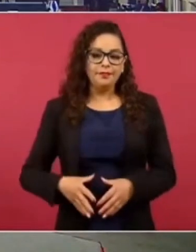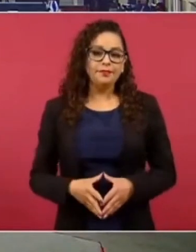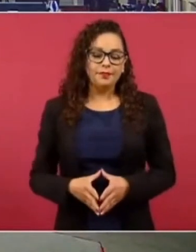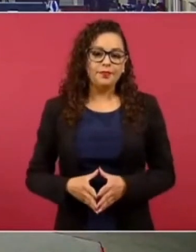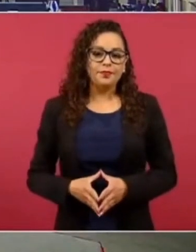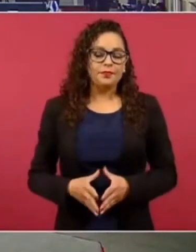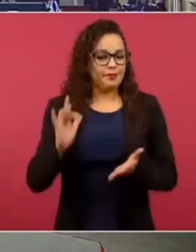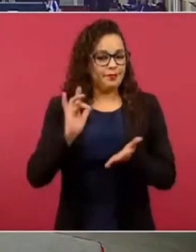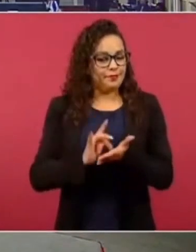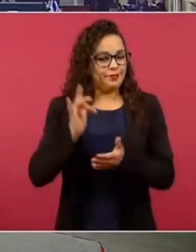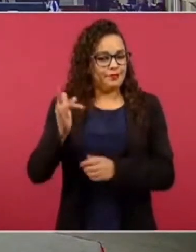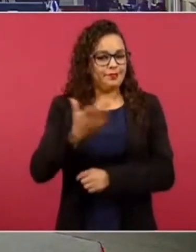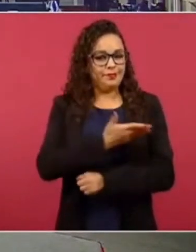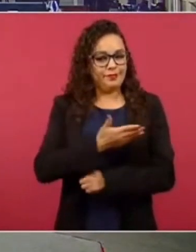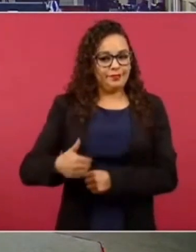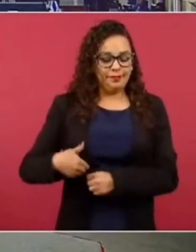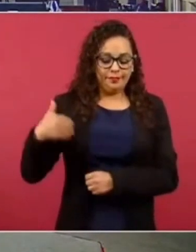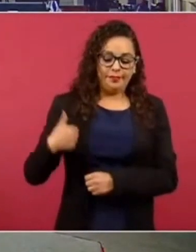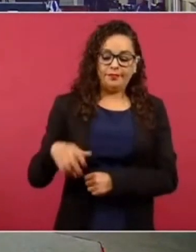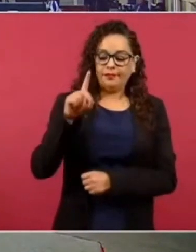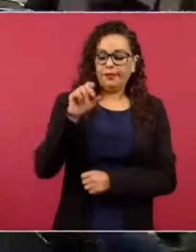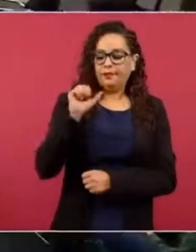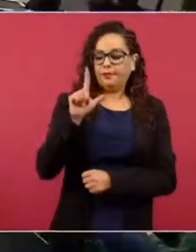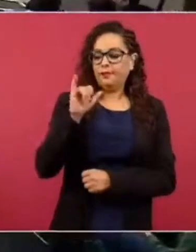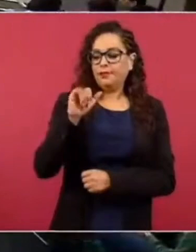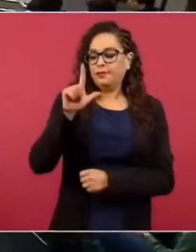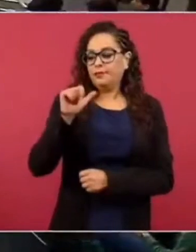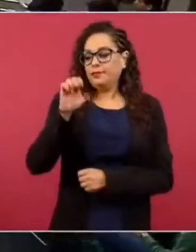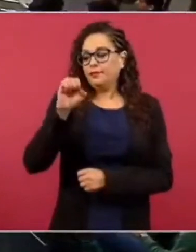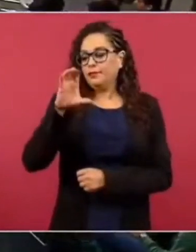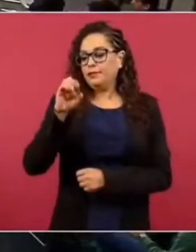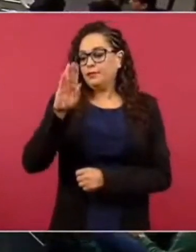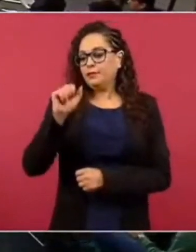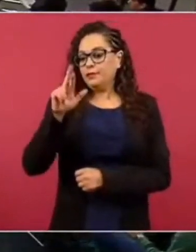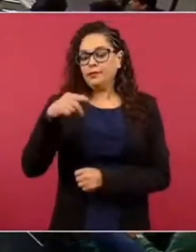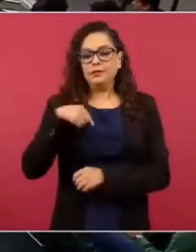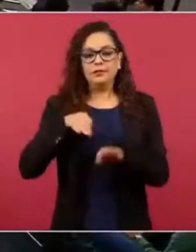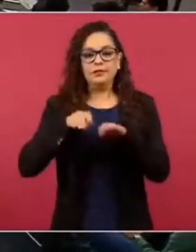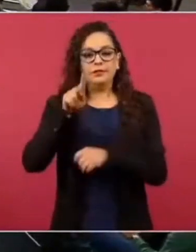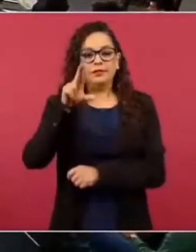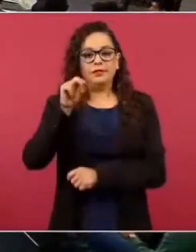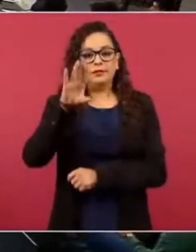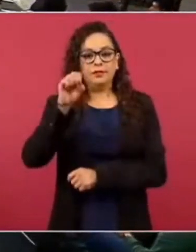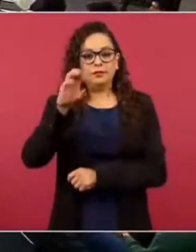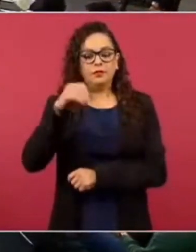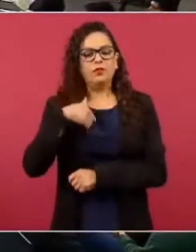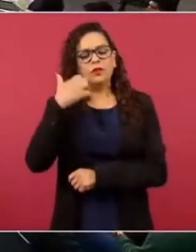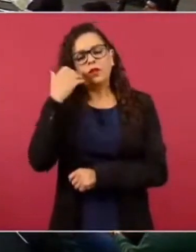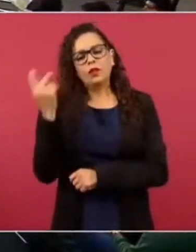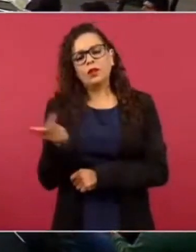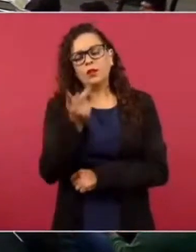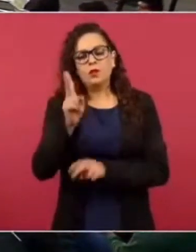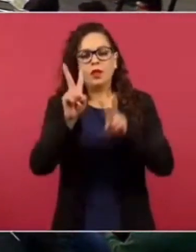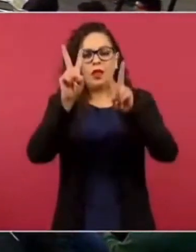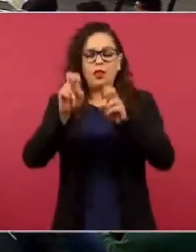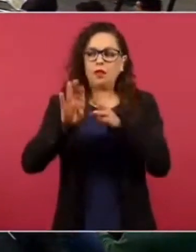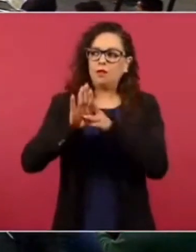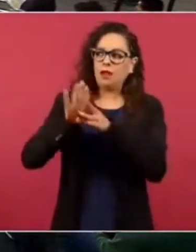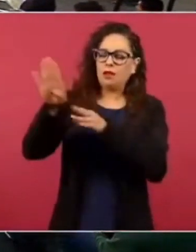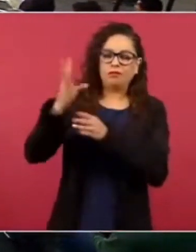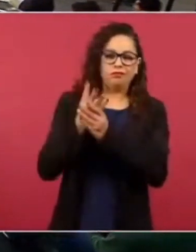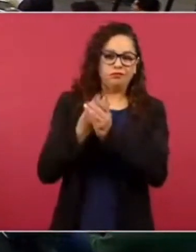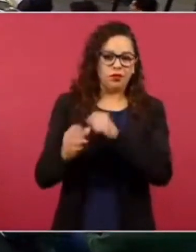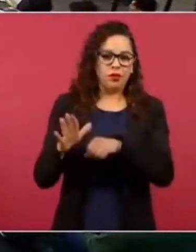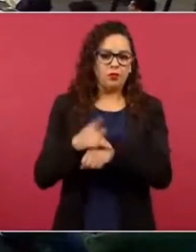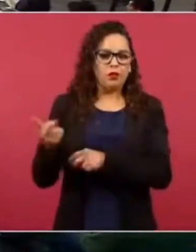Gracias, presidente. Buenos días. Dalila Escobar de Proceso. Primero, preguntarle sobre el tema, la cuestión migratoria. Hace unos días vino